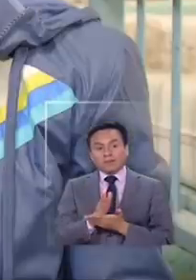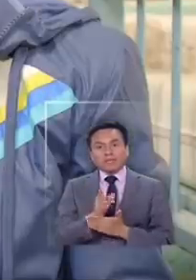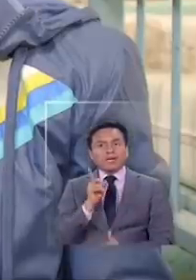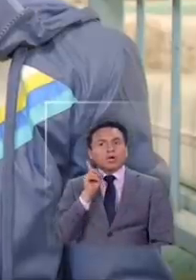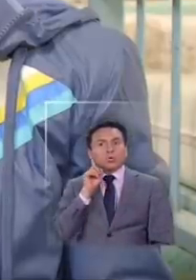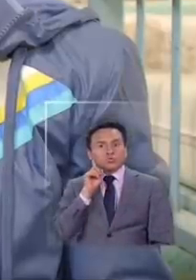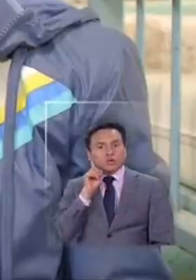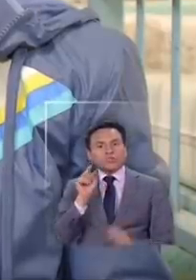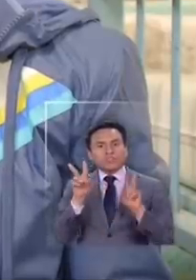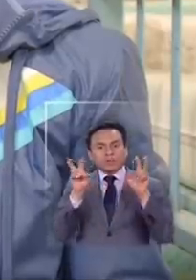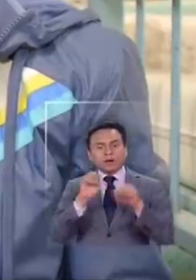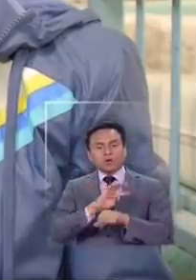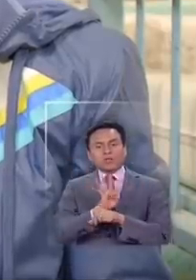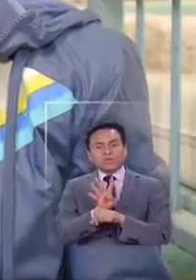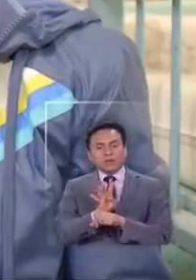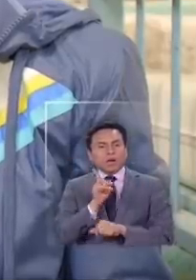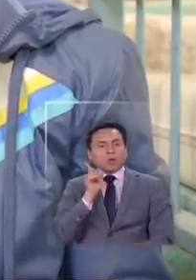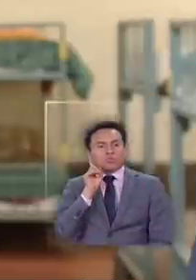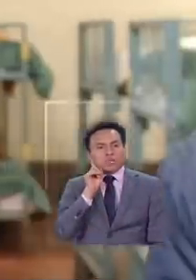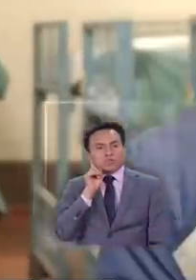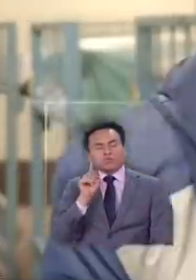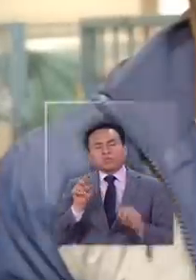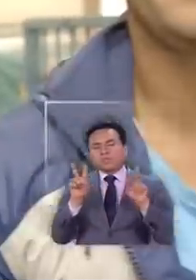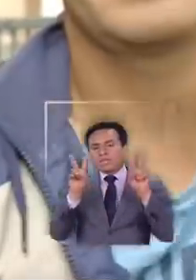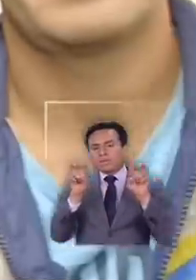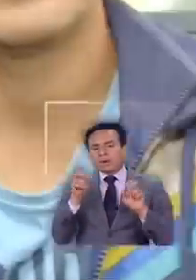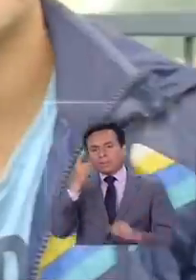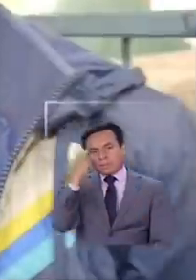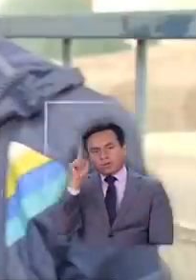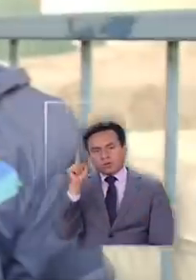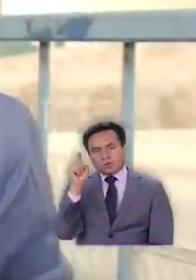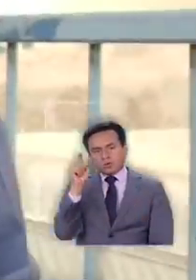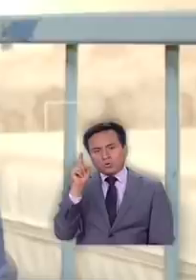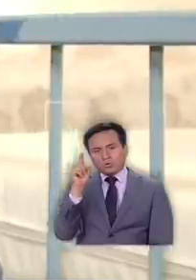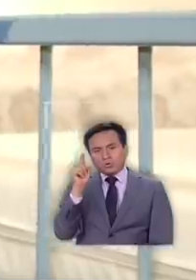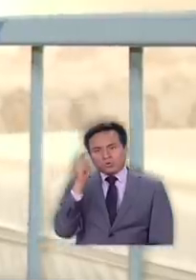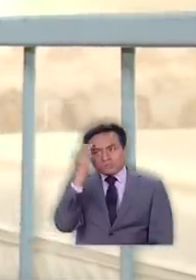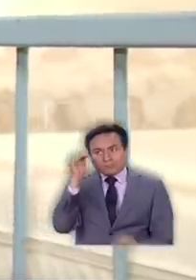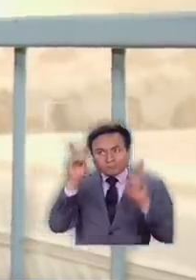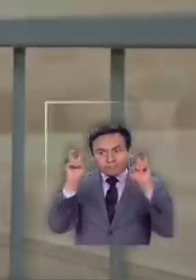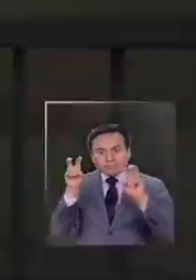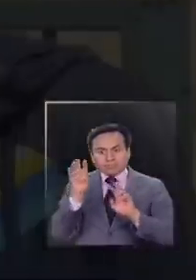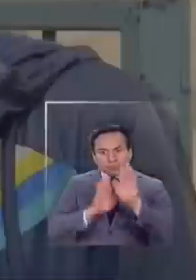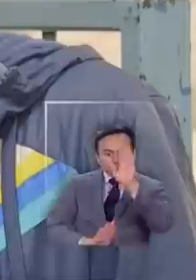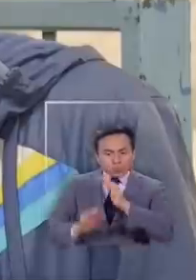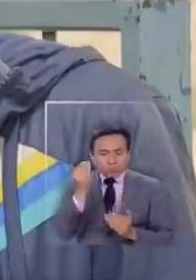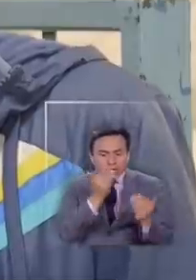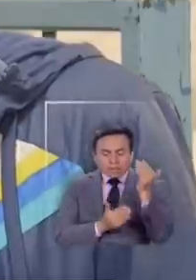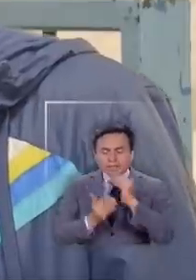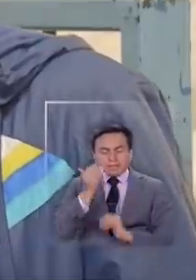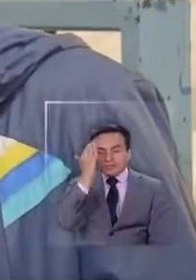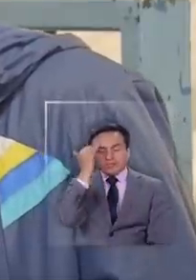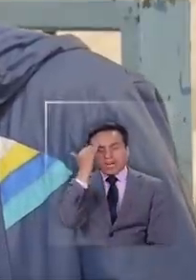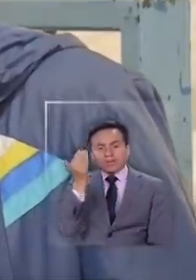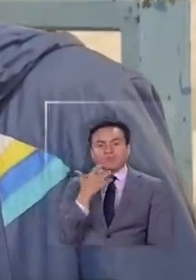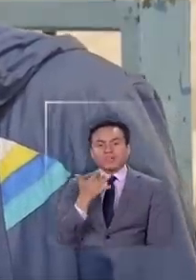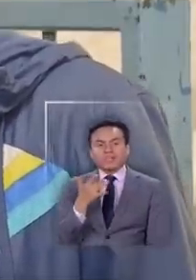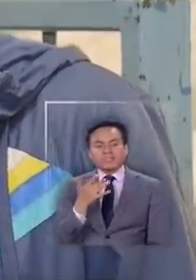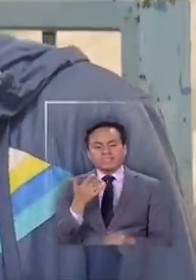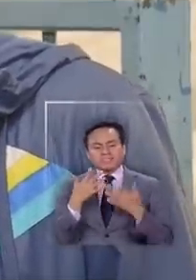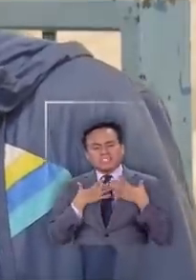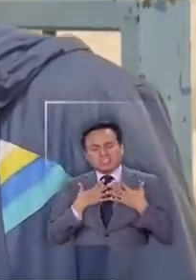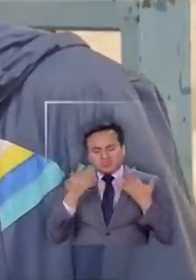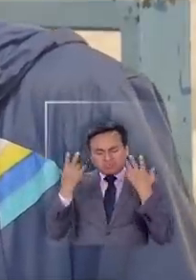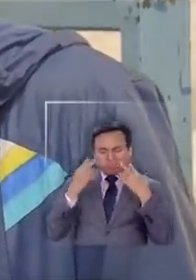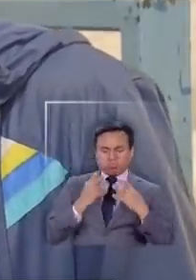escuchado el tema del coronavirus y todo pero no sabe de qué se trata las medidas de cuidarse porque los síntomas